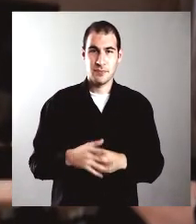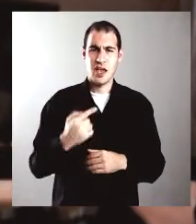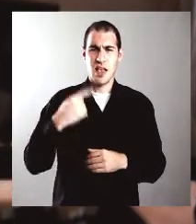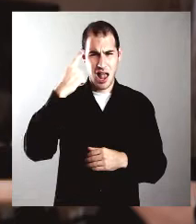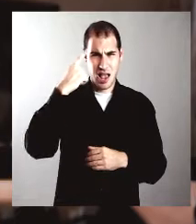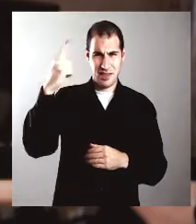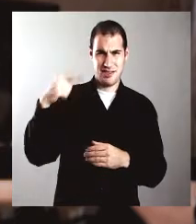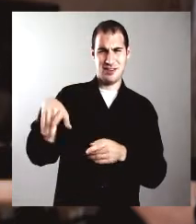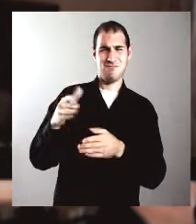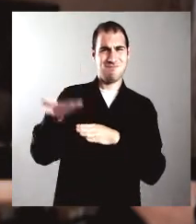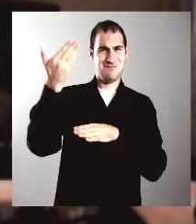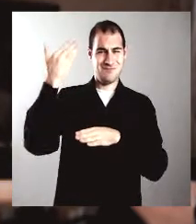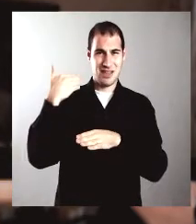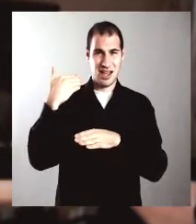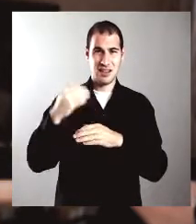la visión de ella,